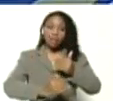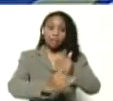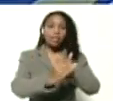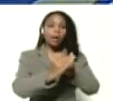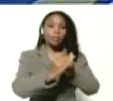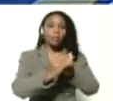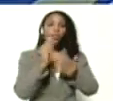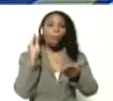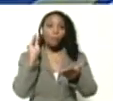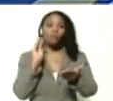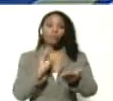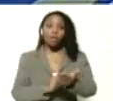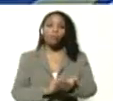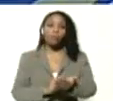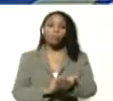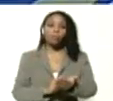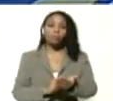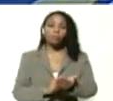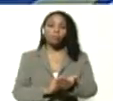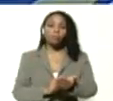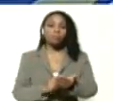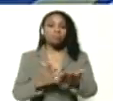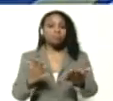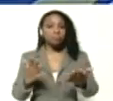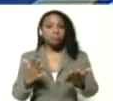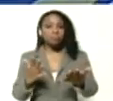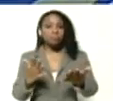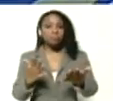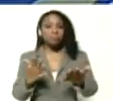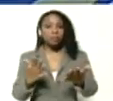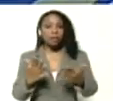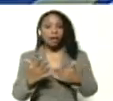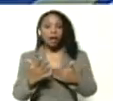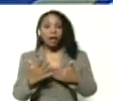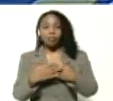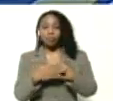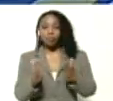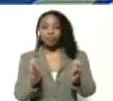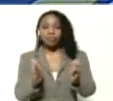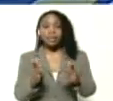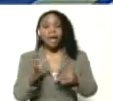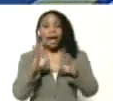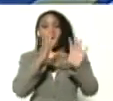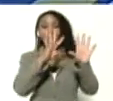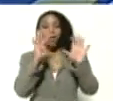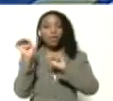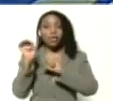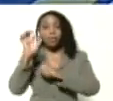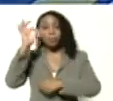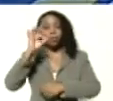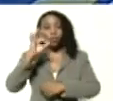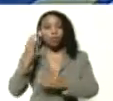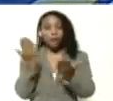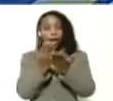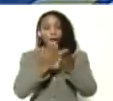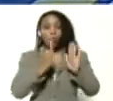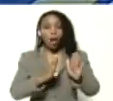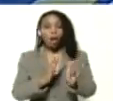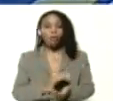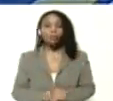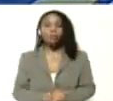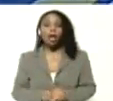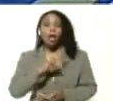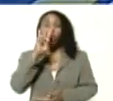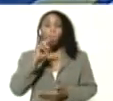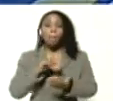Nos pusimos a pata de mingo del 90% de escolaridad. En el